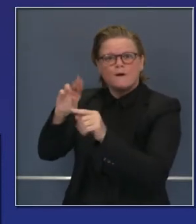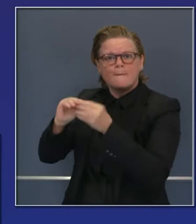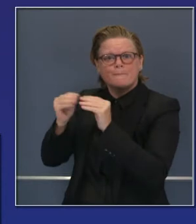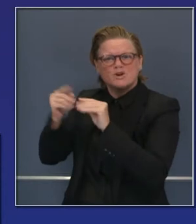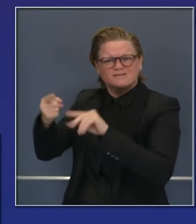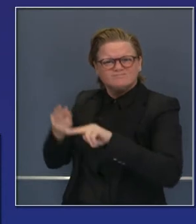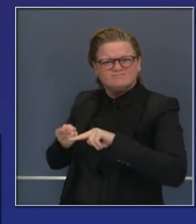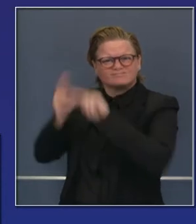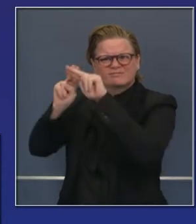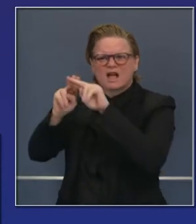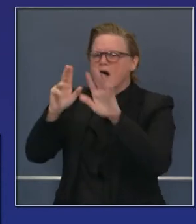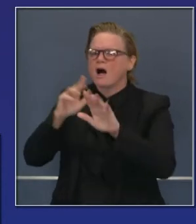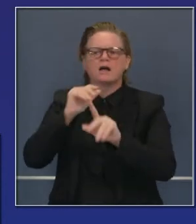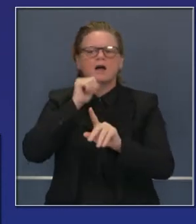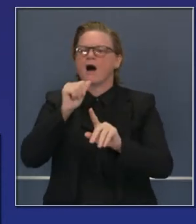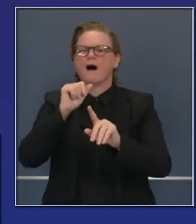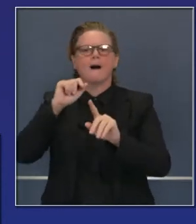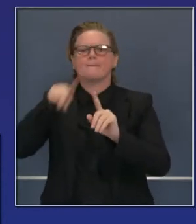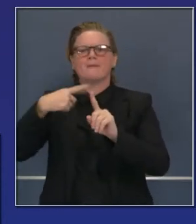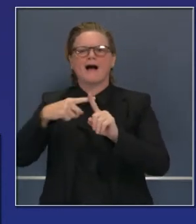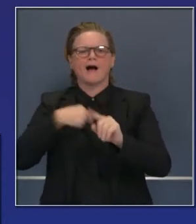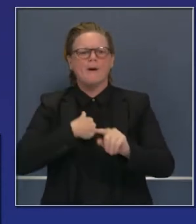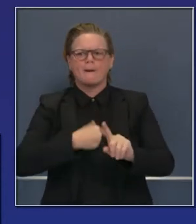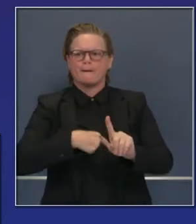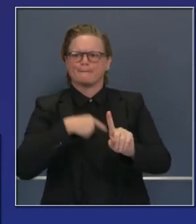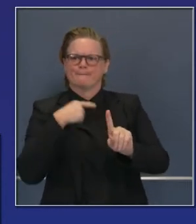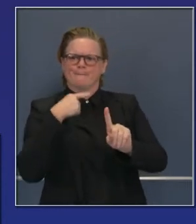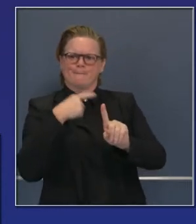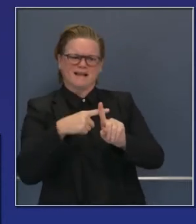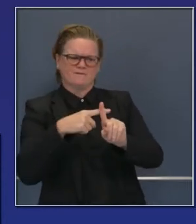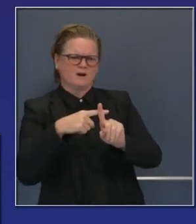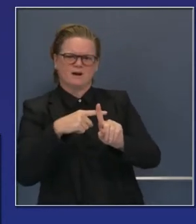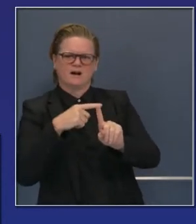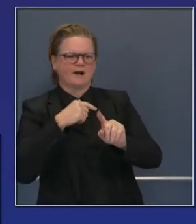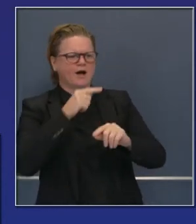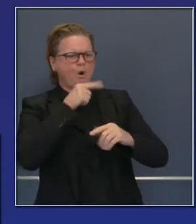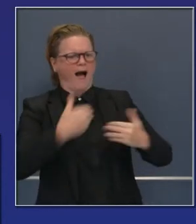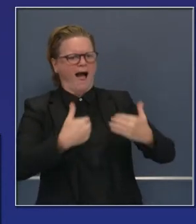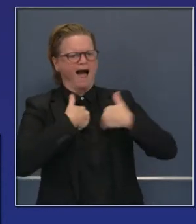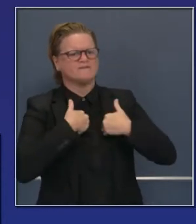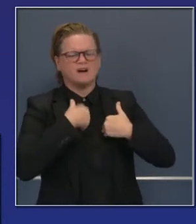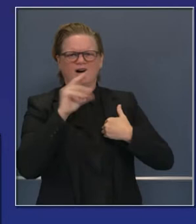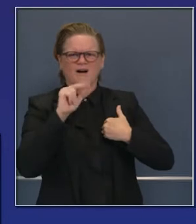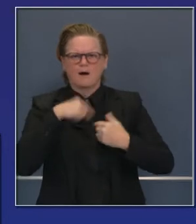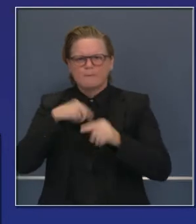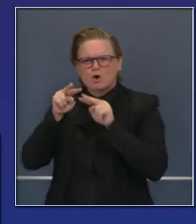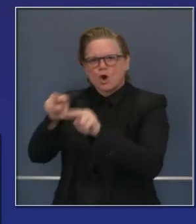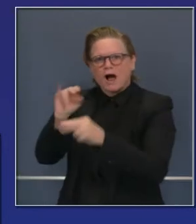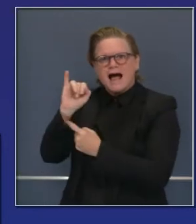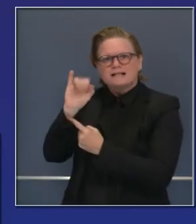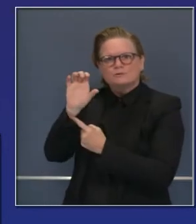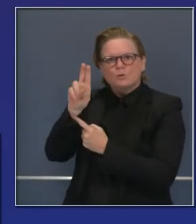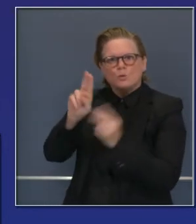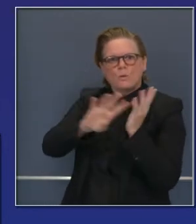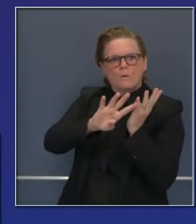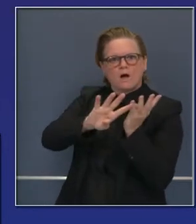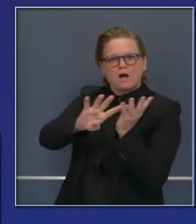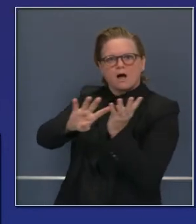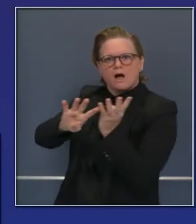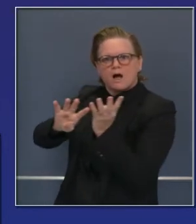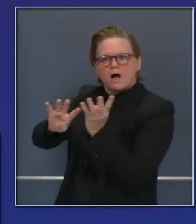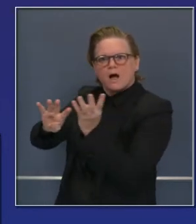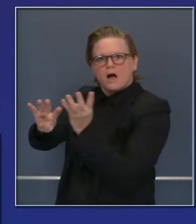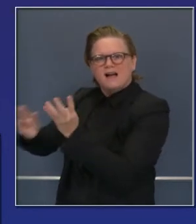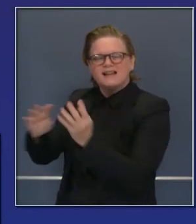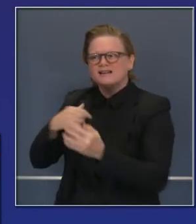hospitalizaciones y el ingreso a unidades de cuidados intensivos. Estamos viendo índice de casos y estamos viendo en tiempo